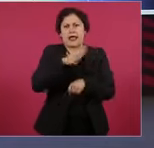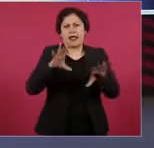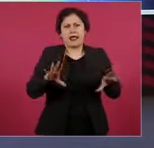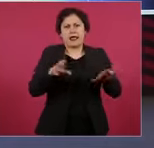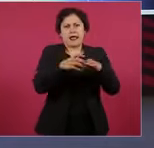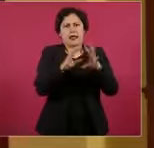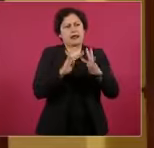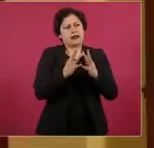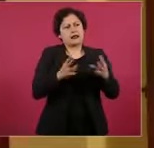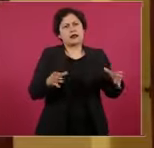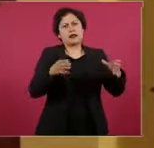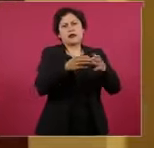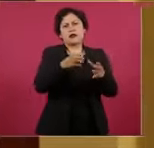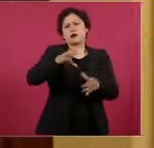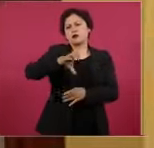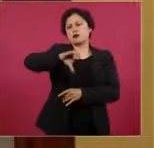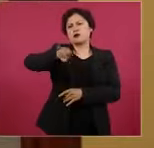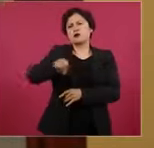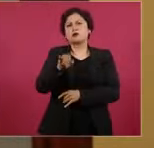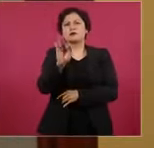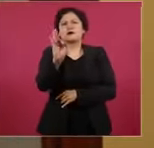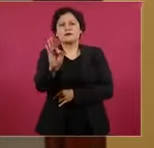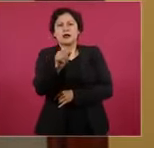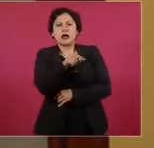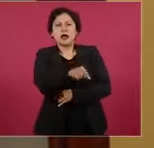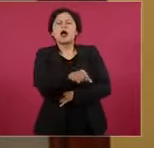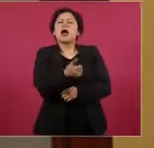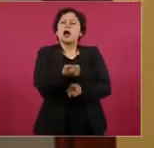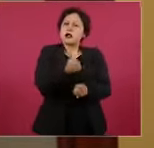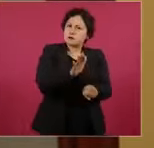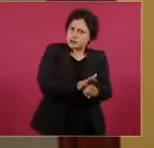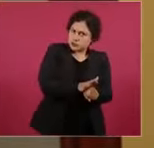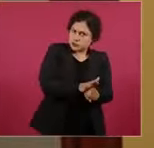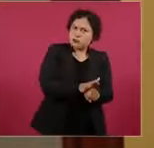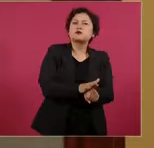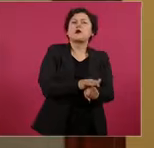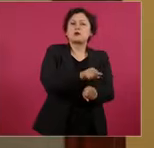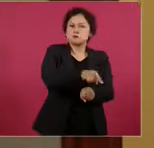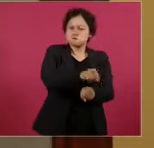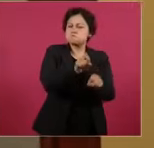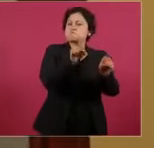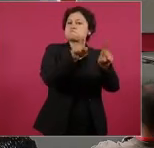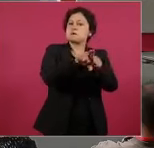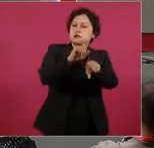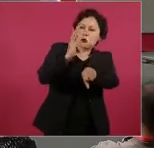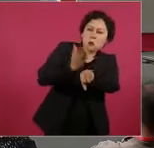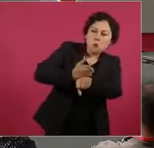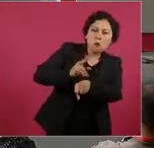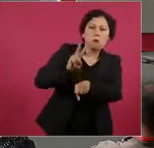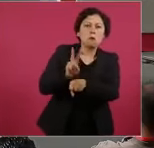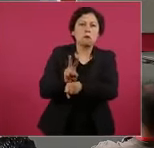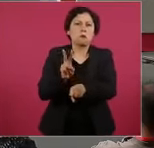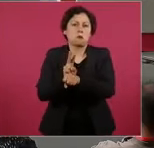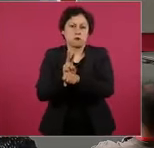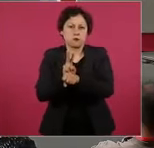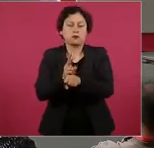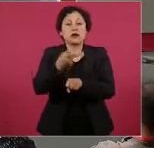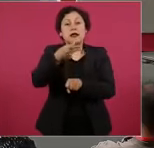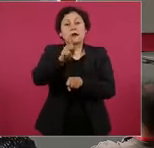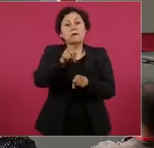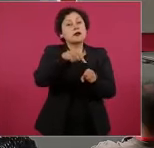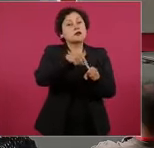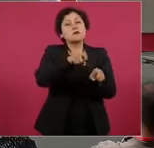Federal como un órgano administrativo y también de disciplina. Pero este consejo en realidad depende de la